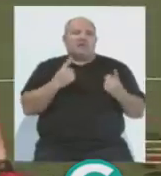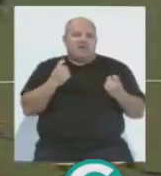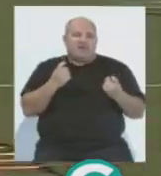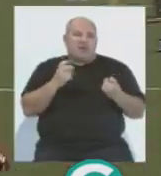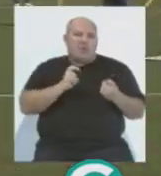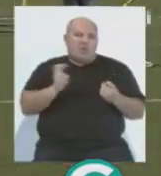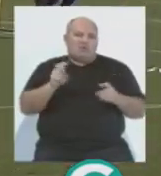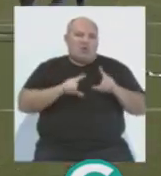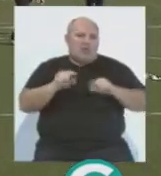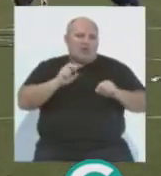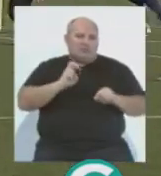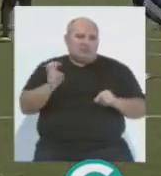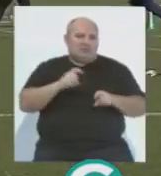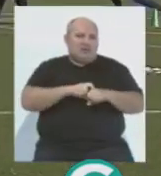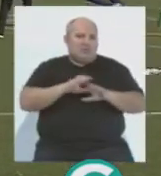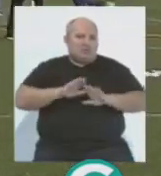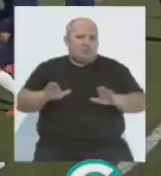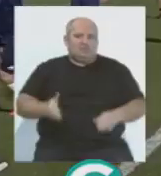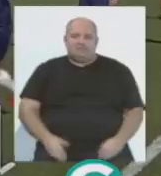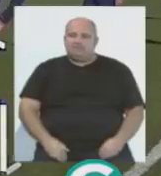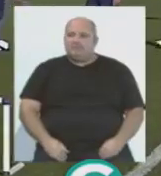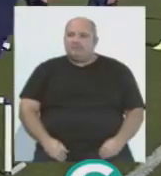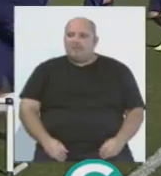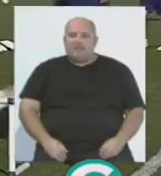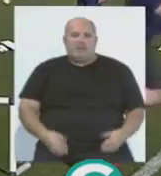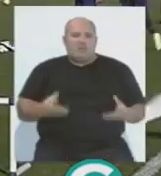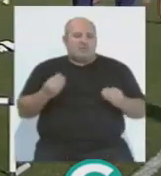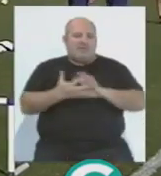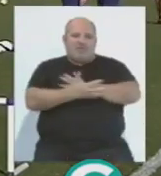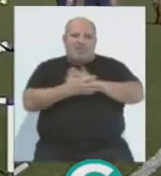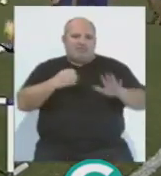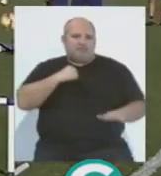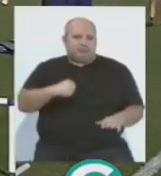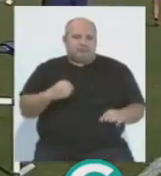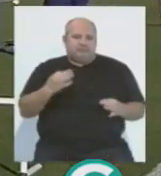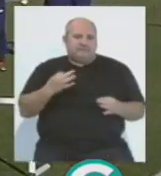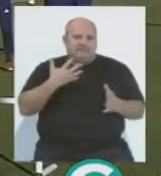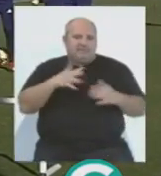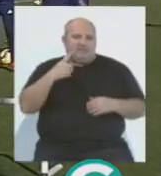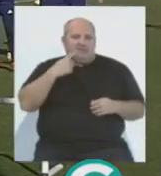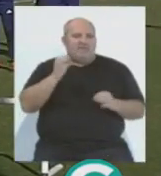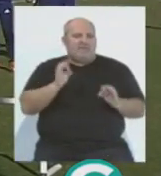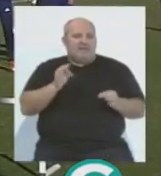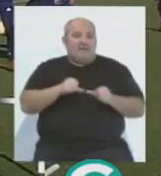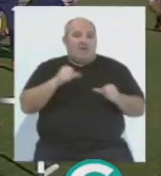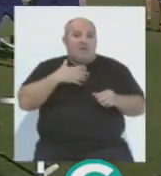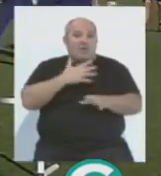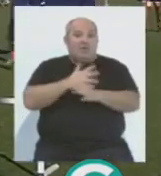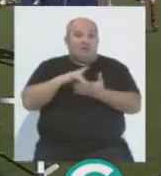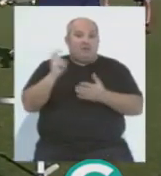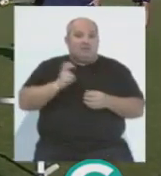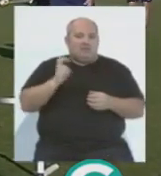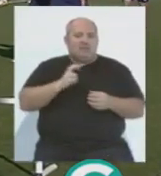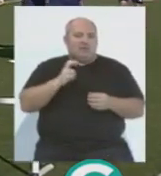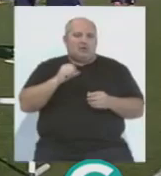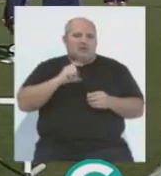necesita otras opciones, otras características. Sí, sobre todo muchísima velocidad, ¿no? Siempre lo decimos. Pero es verdad, al final los jugadores que han venido no han